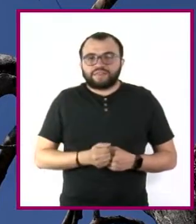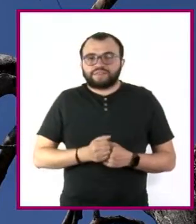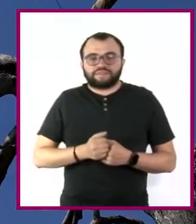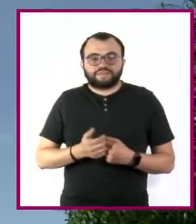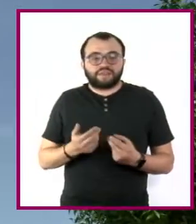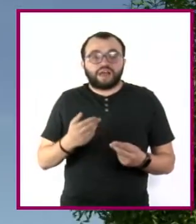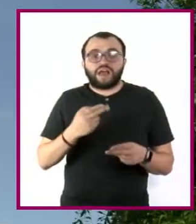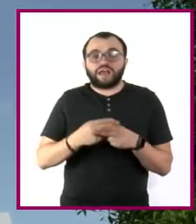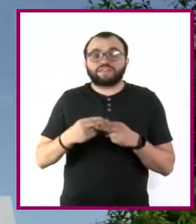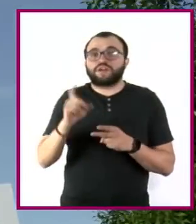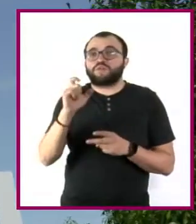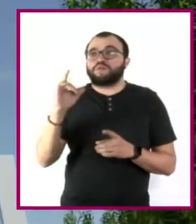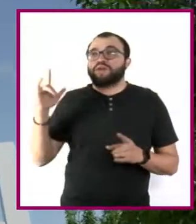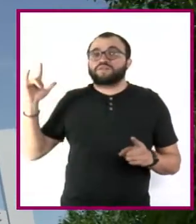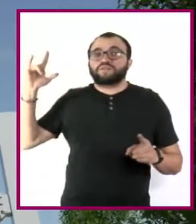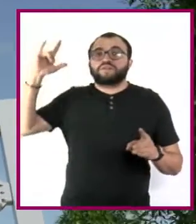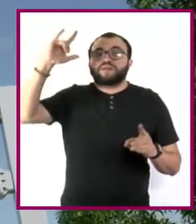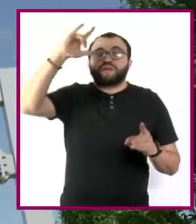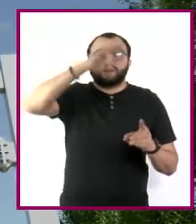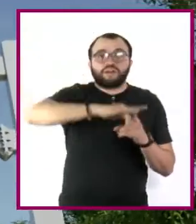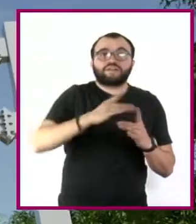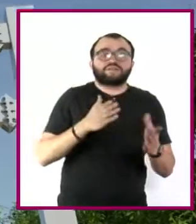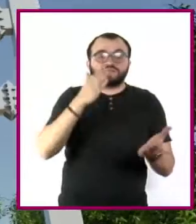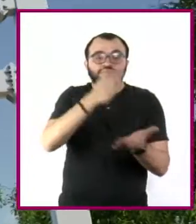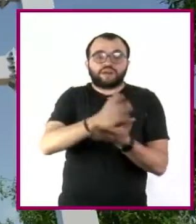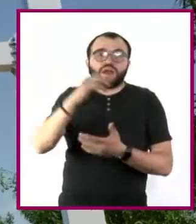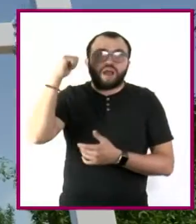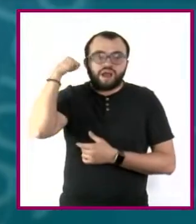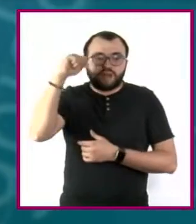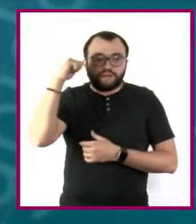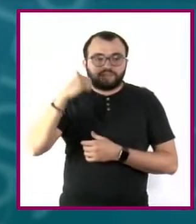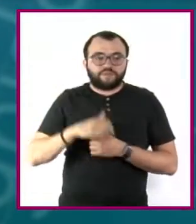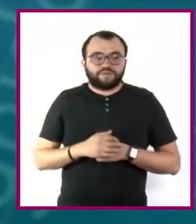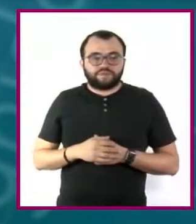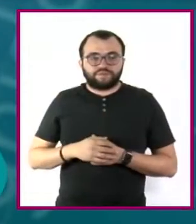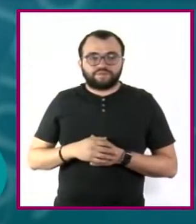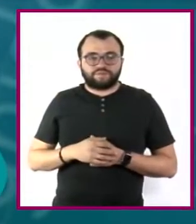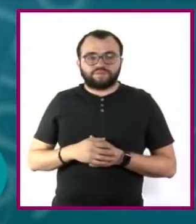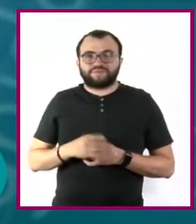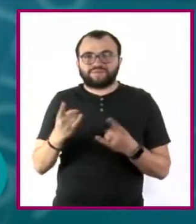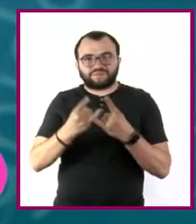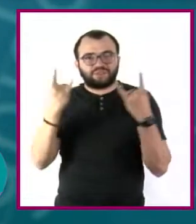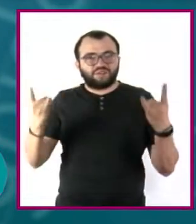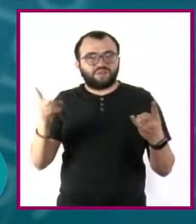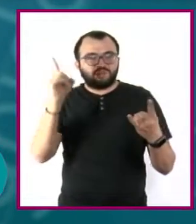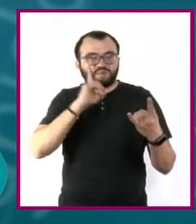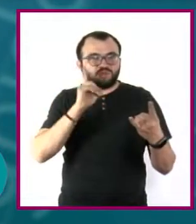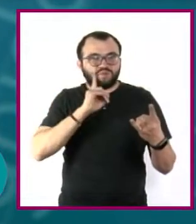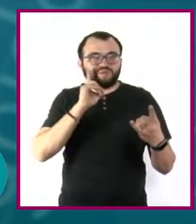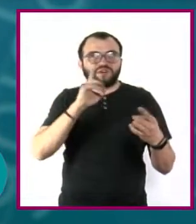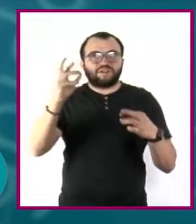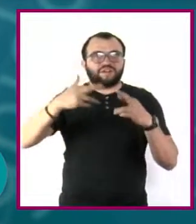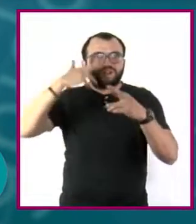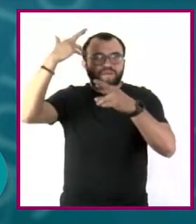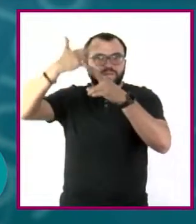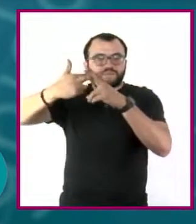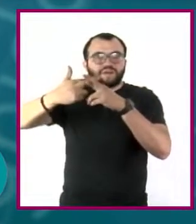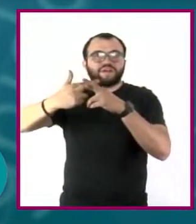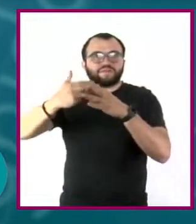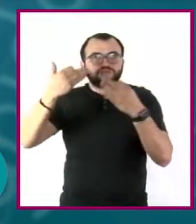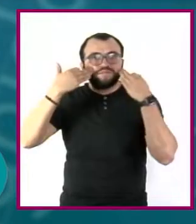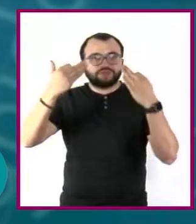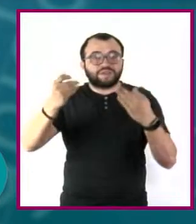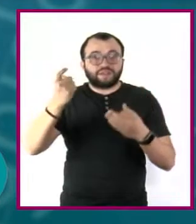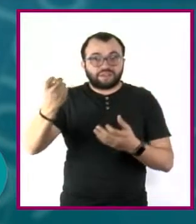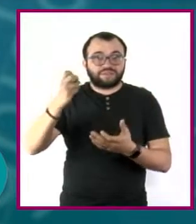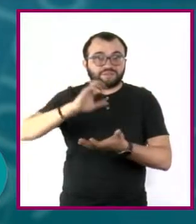junta el avión con los muertos y llegan a Acapulco. Las historias de mujeres adultas mayores son muestra de que esta